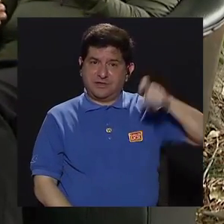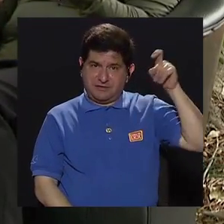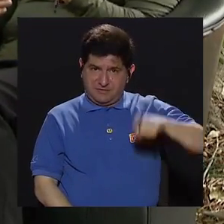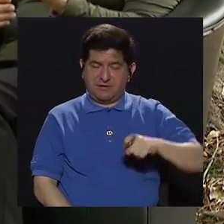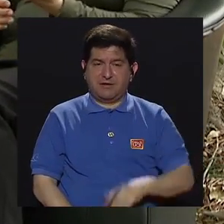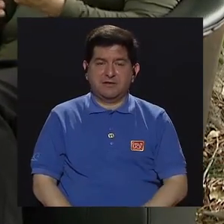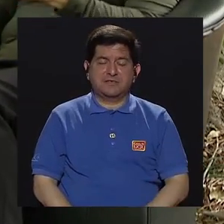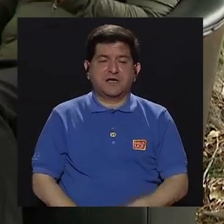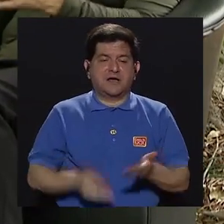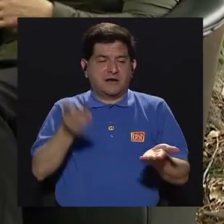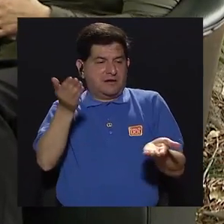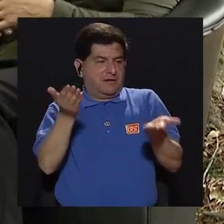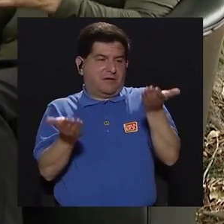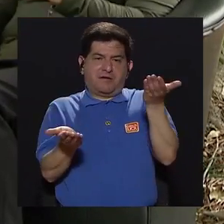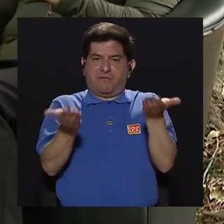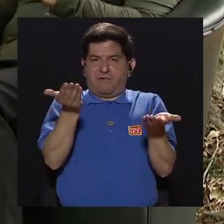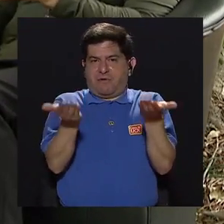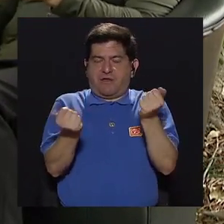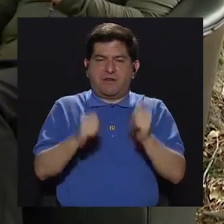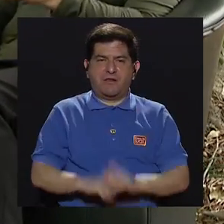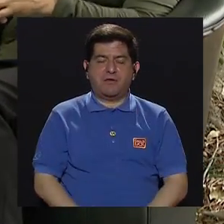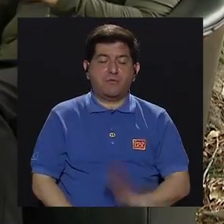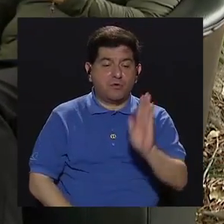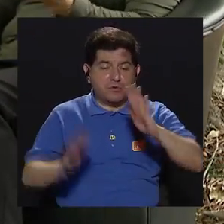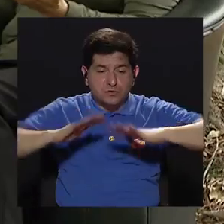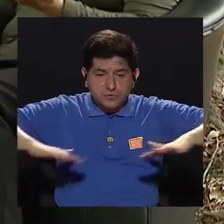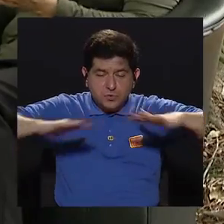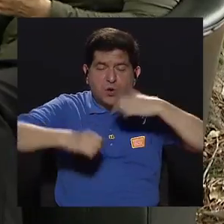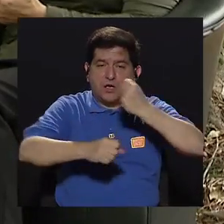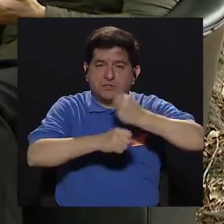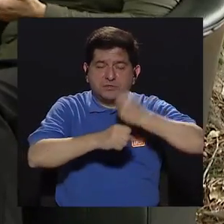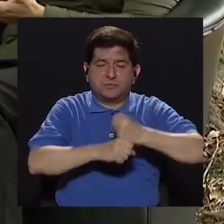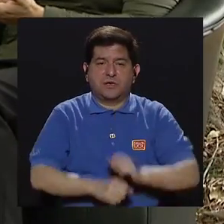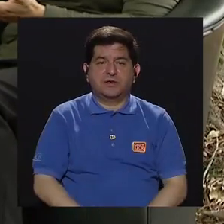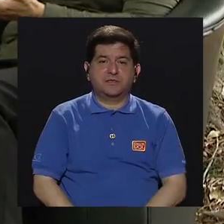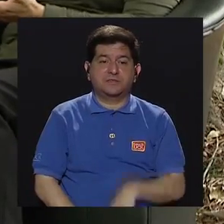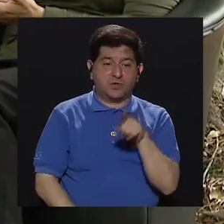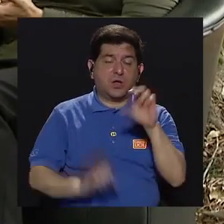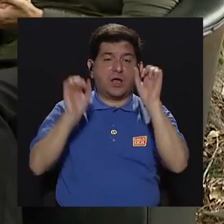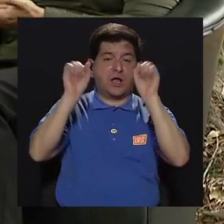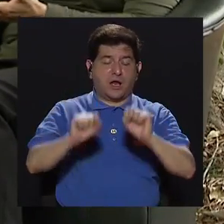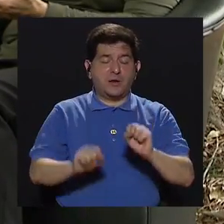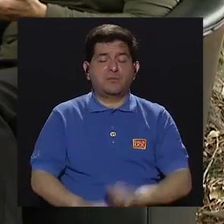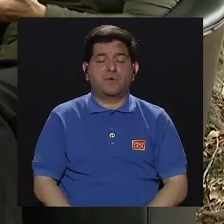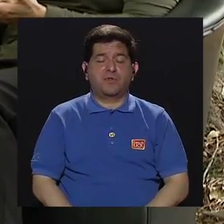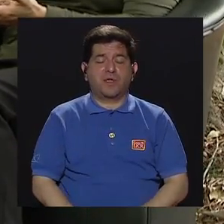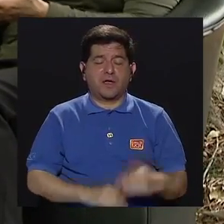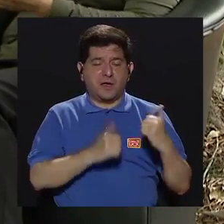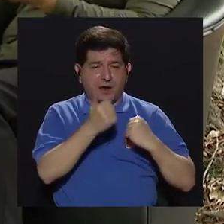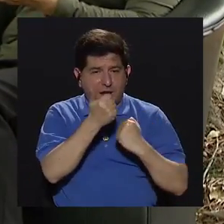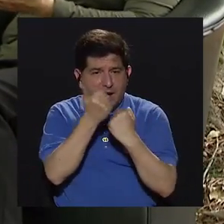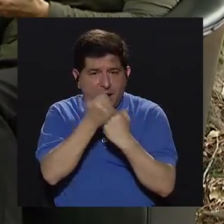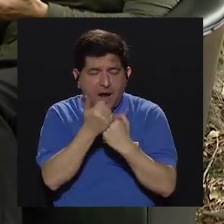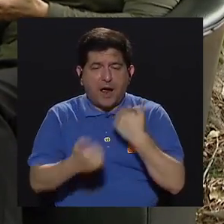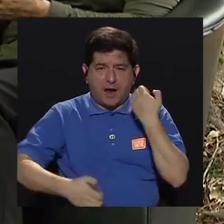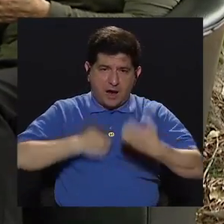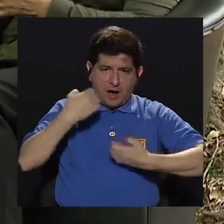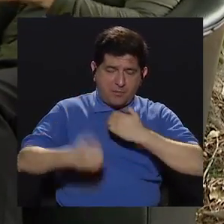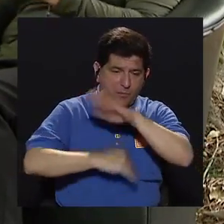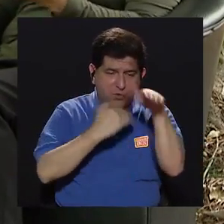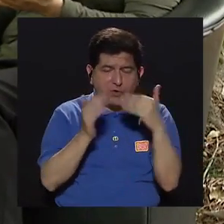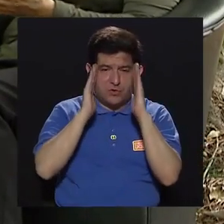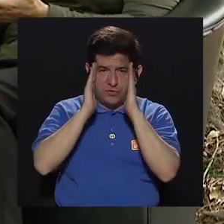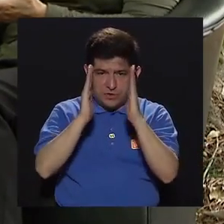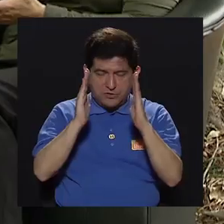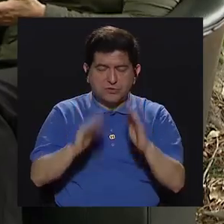estar de forma equilibrada en su ámbito de trabajo para poder ser el soporte emocional y muchas veces